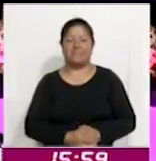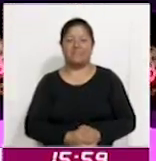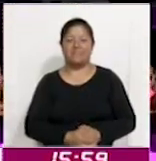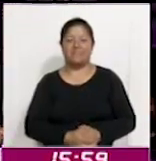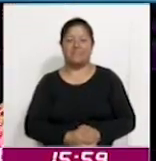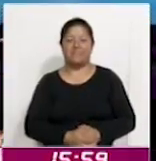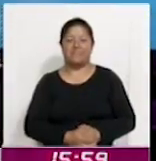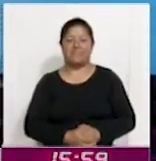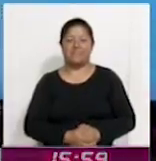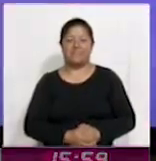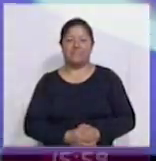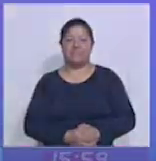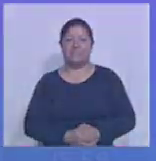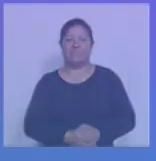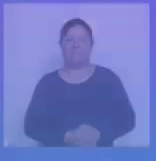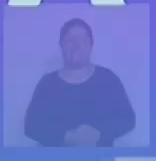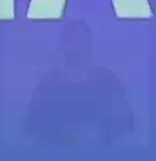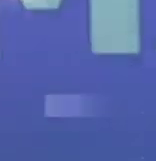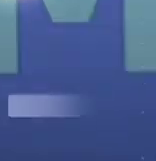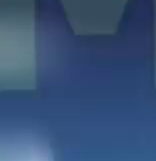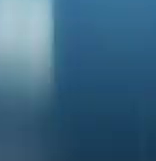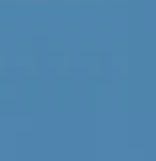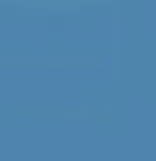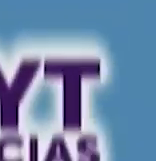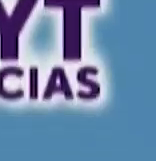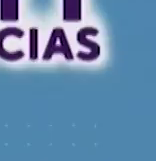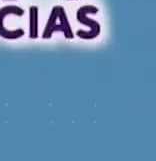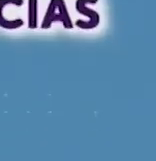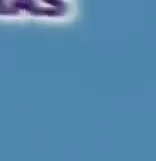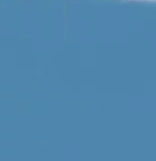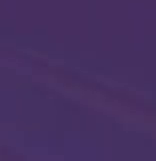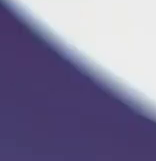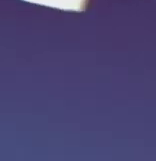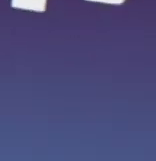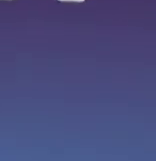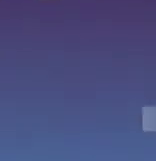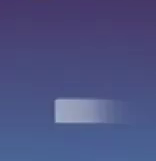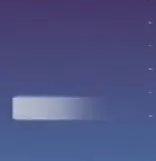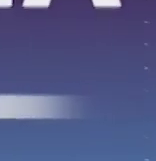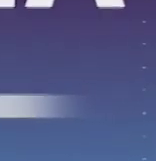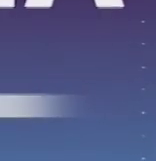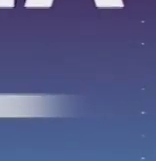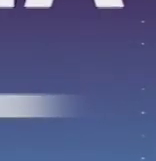¡Gracias ver el video!